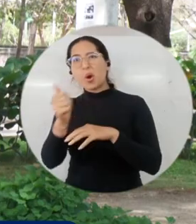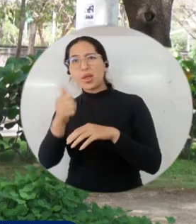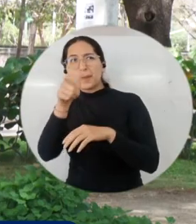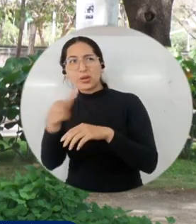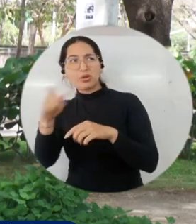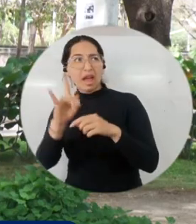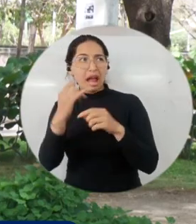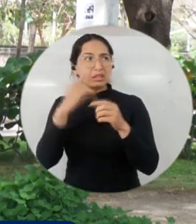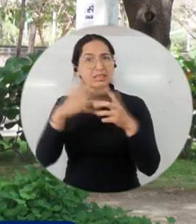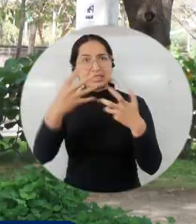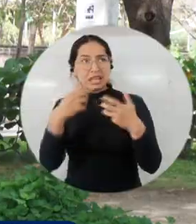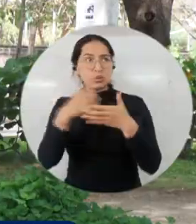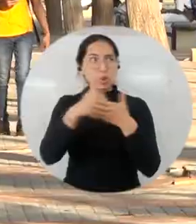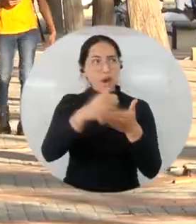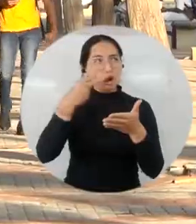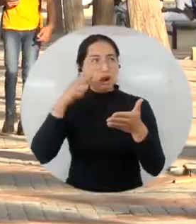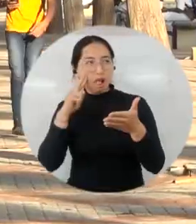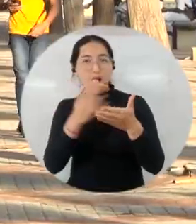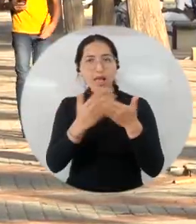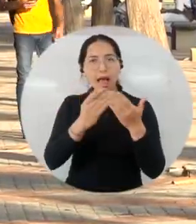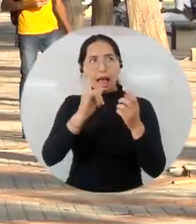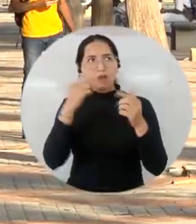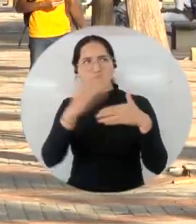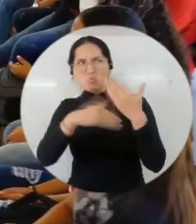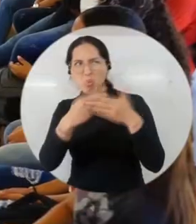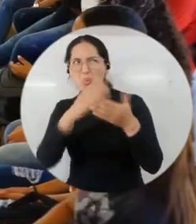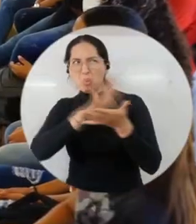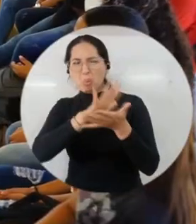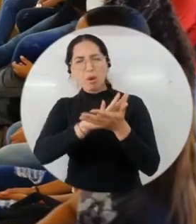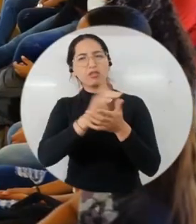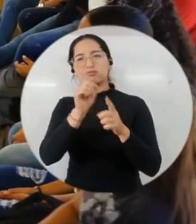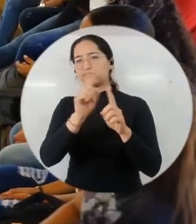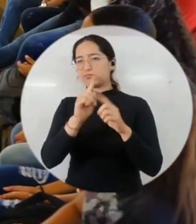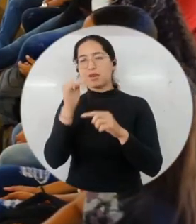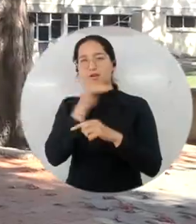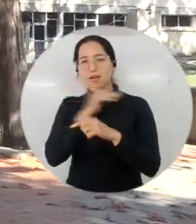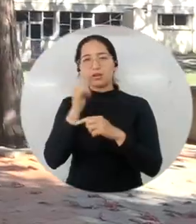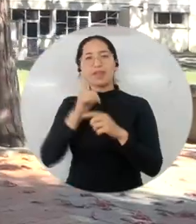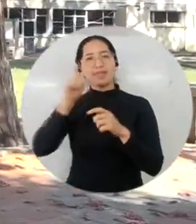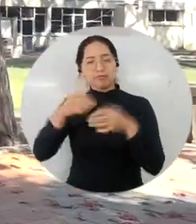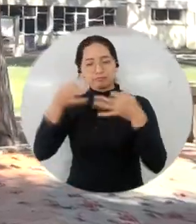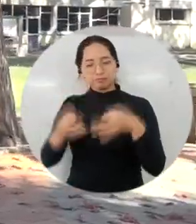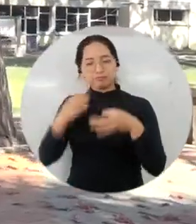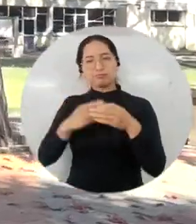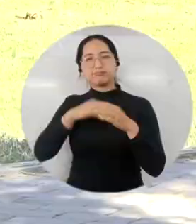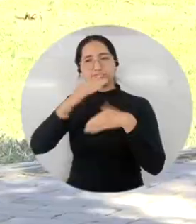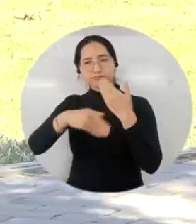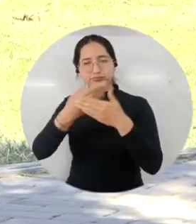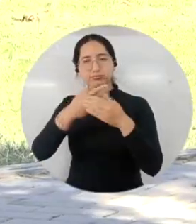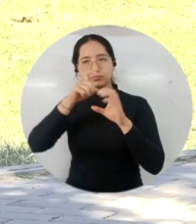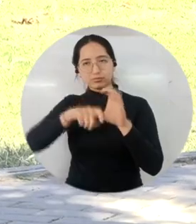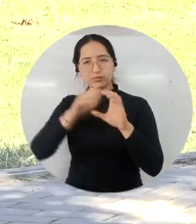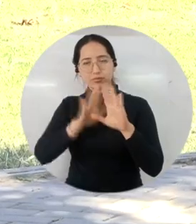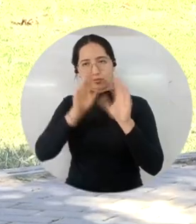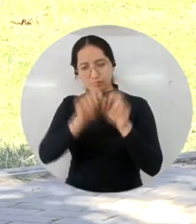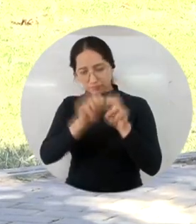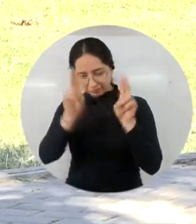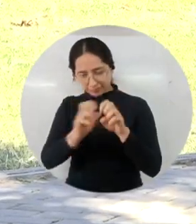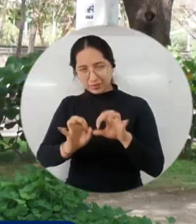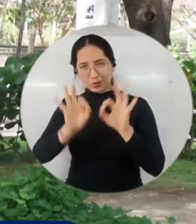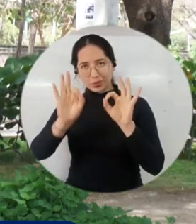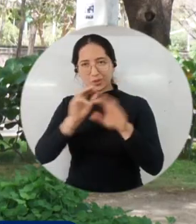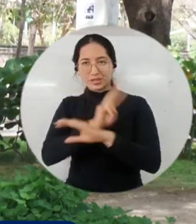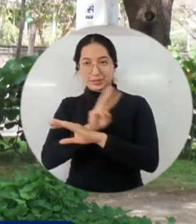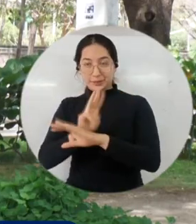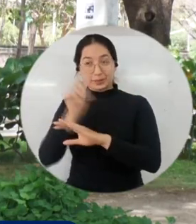engañar por falsos tramitadores que les indican o les dicen que pueden hacer el trámite con ellos y facilitarle el tema del pago